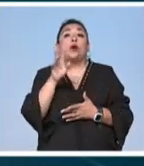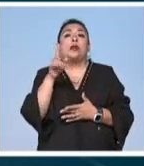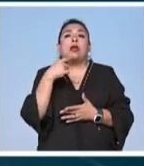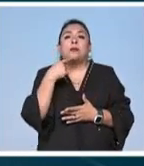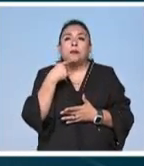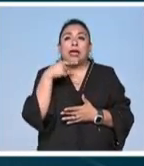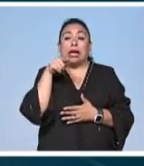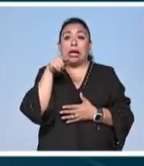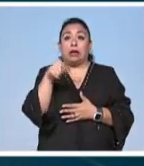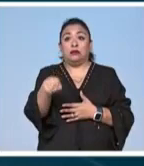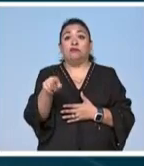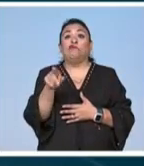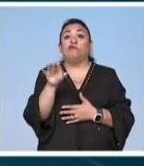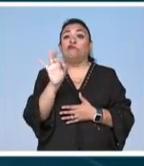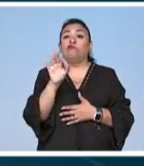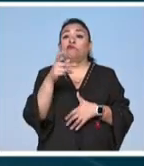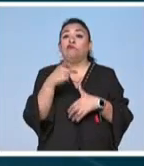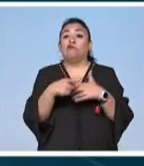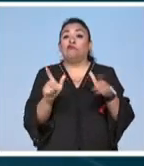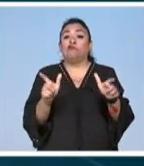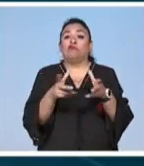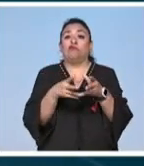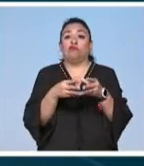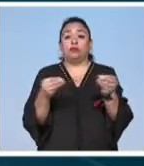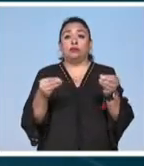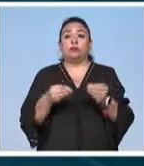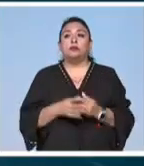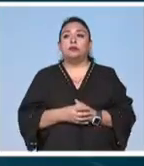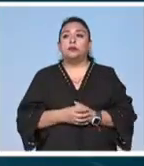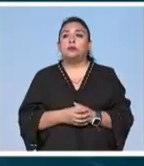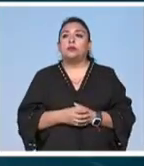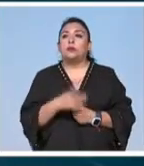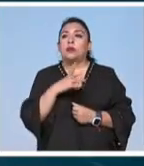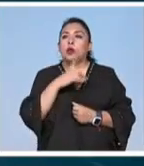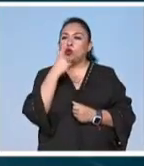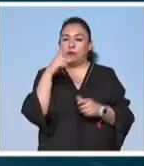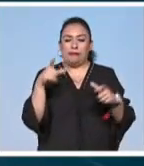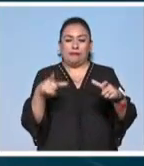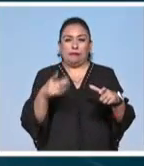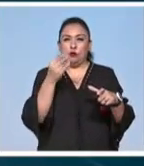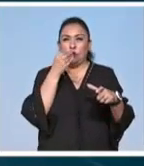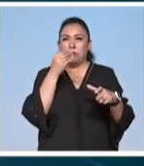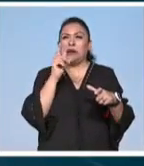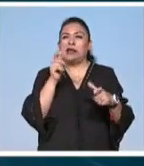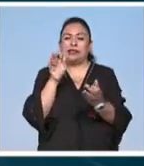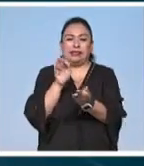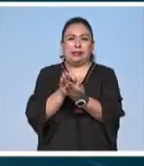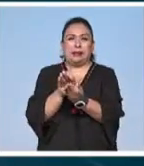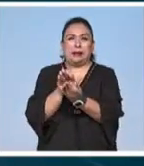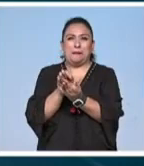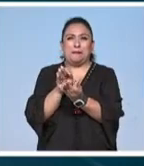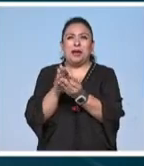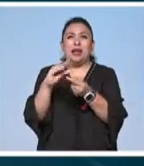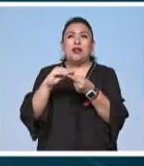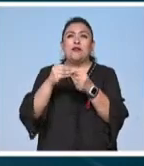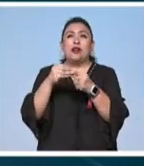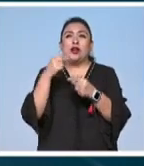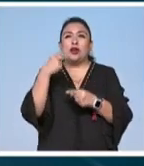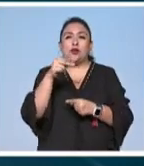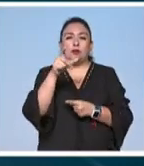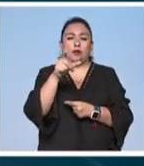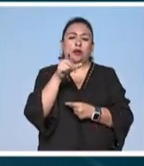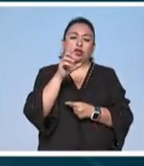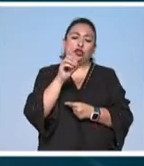ahí ya que están en peligro de desaparecer hay un platillo que son unos tamalitos de frijol que se llaman